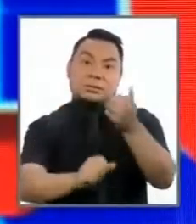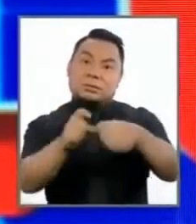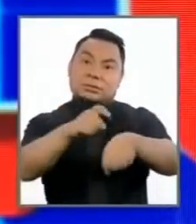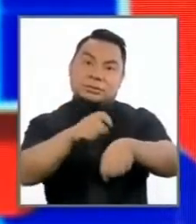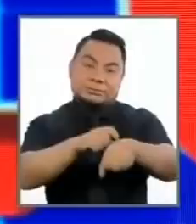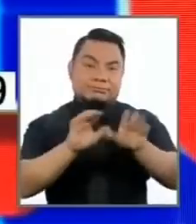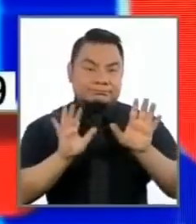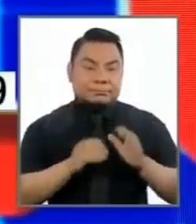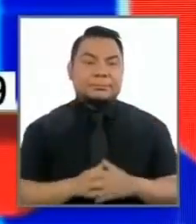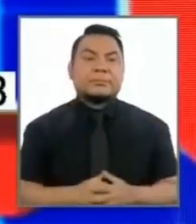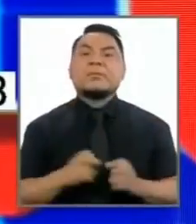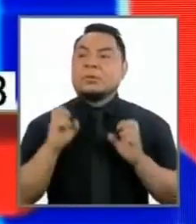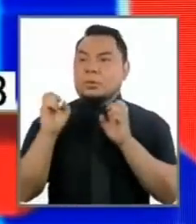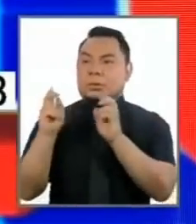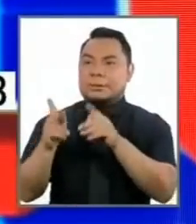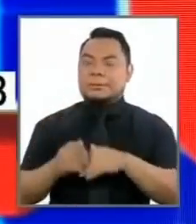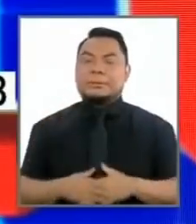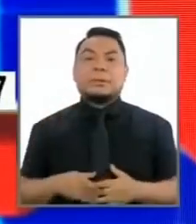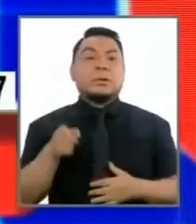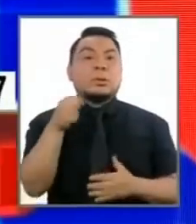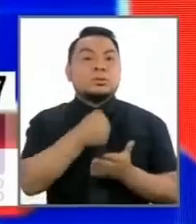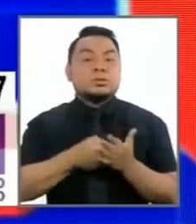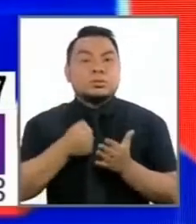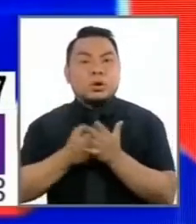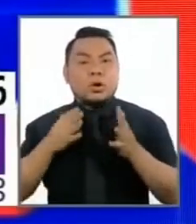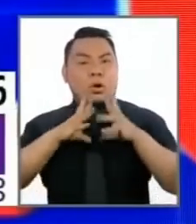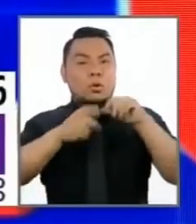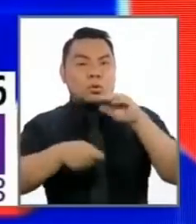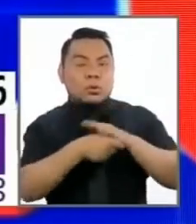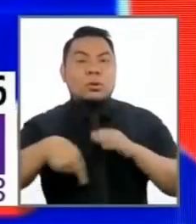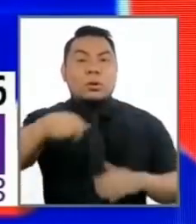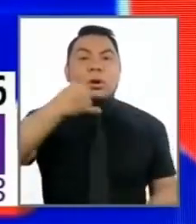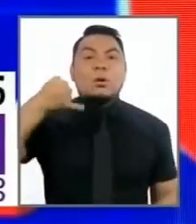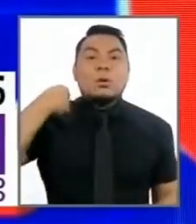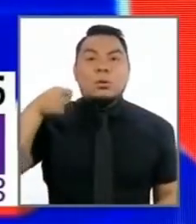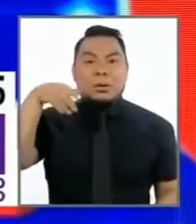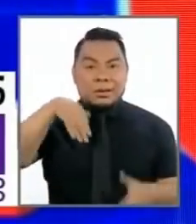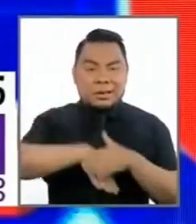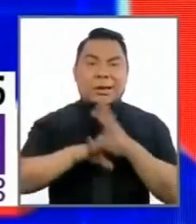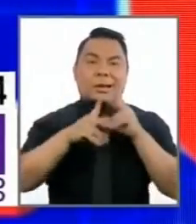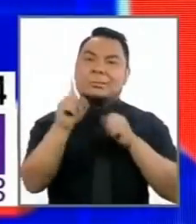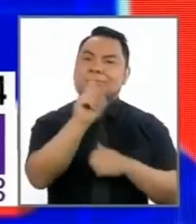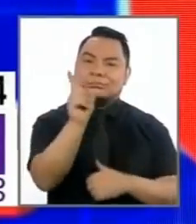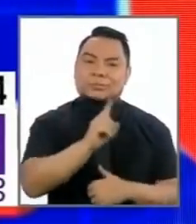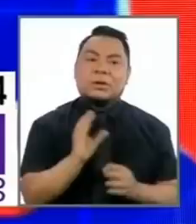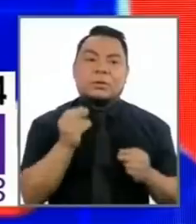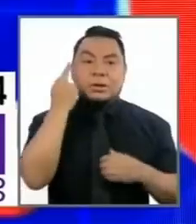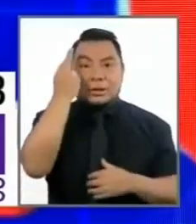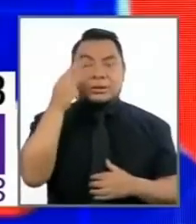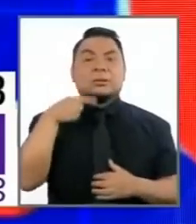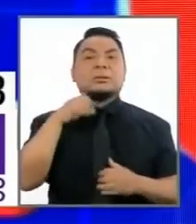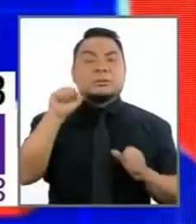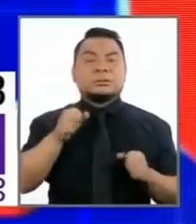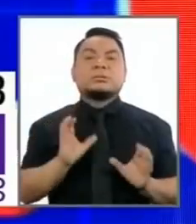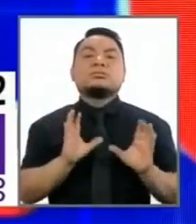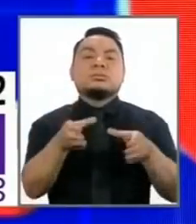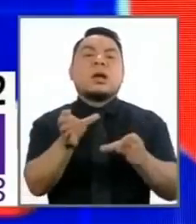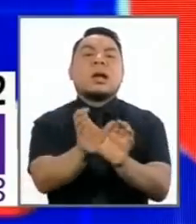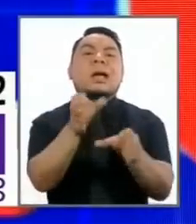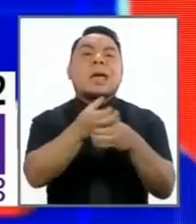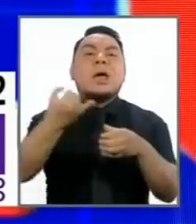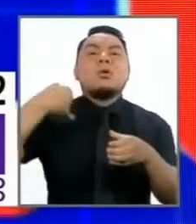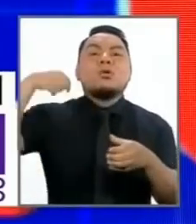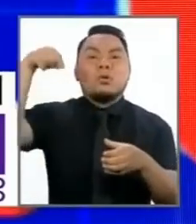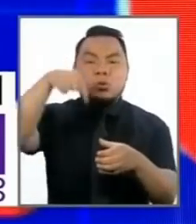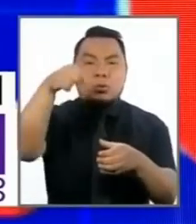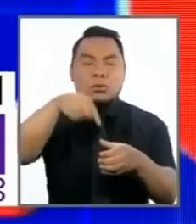usted su intervención. Para luchar contra la delincuencia también es importante que los jóvenes no entren a delinquir. Por esa razón vamos a crear los centros juveniles